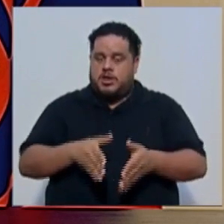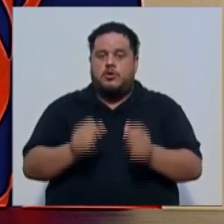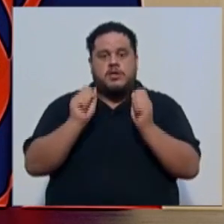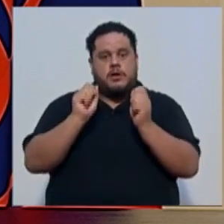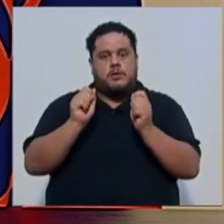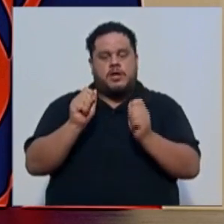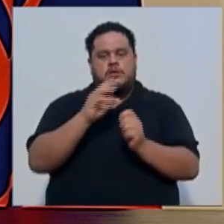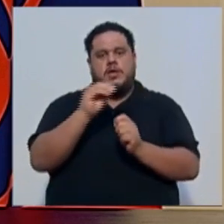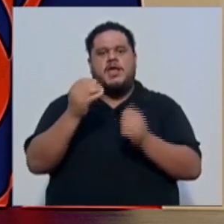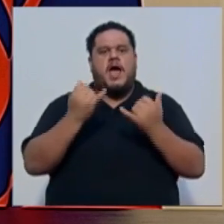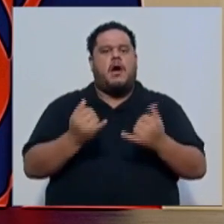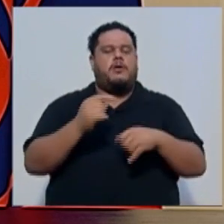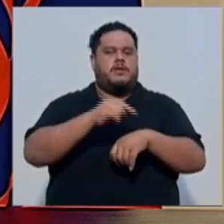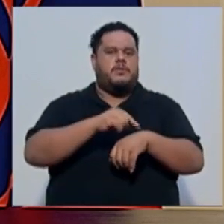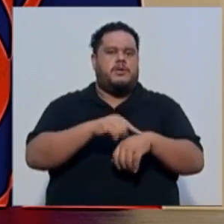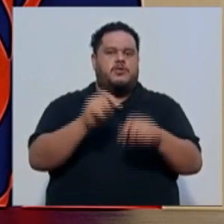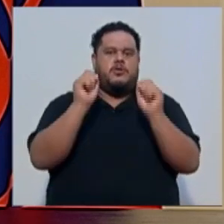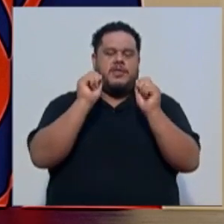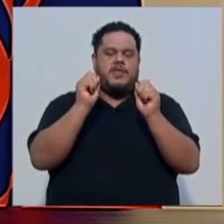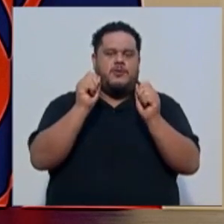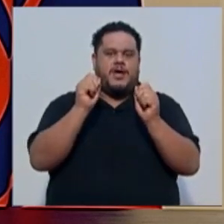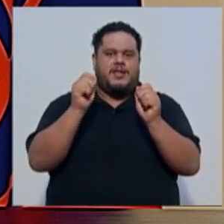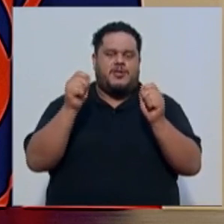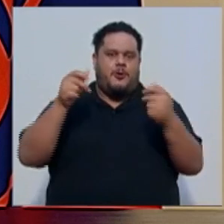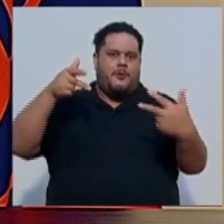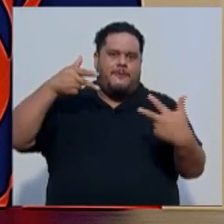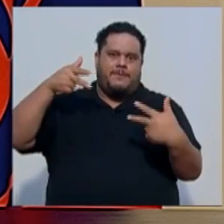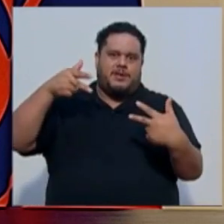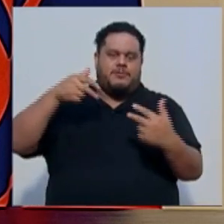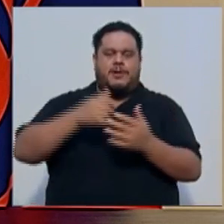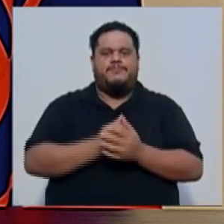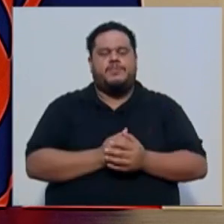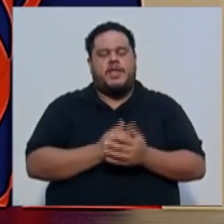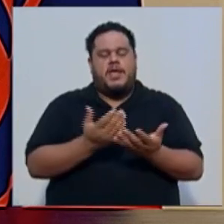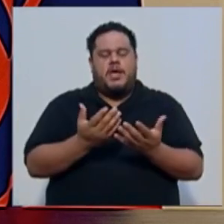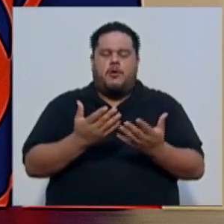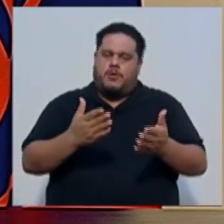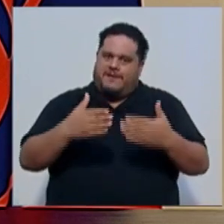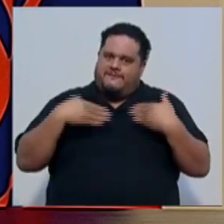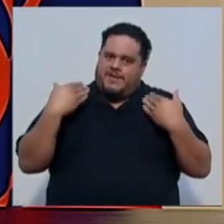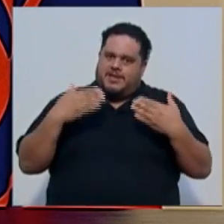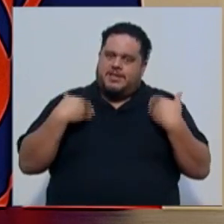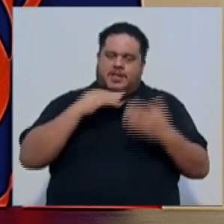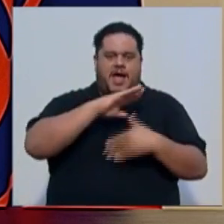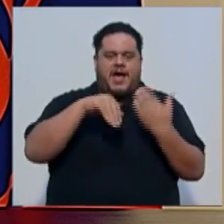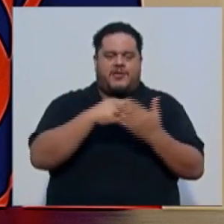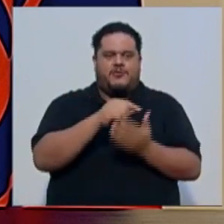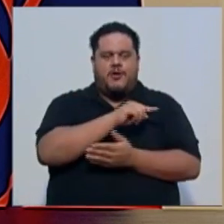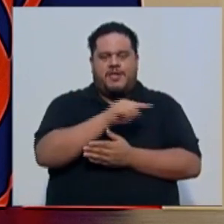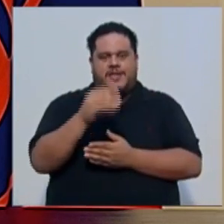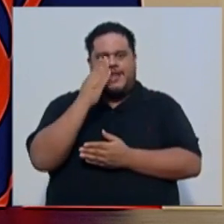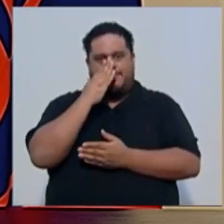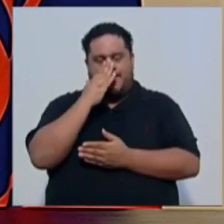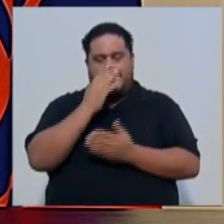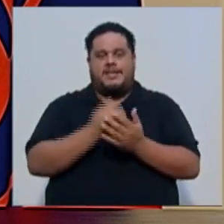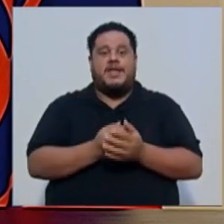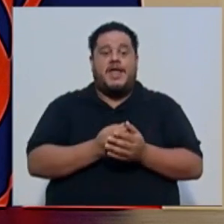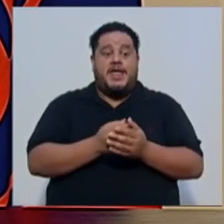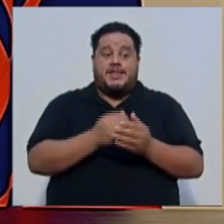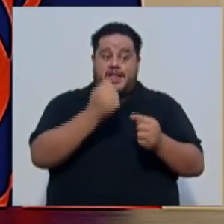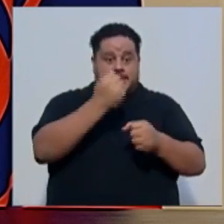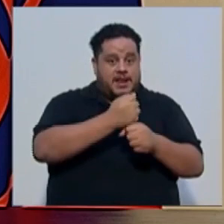y todavía en este momento de educación virtual. Así que una gran felicitación a todas aquellas, desde el personal